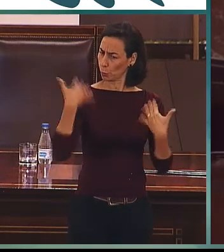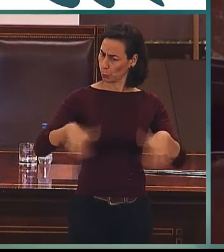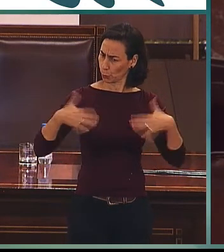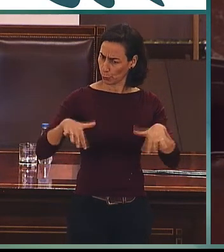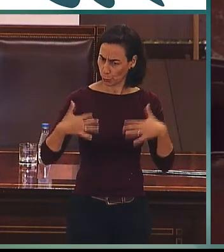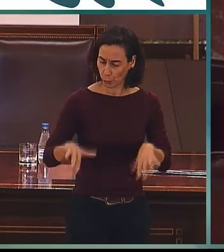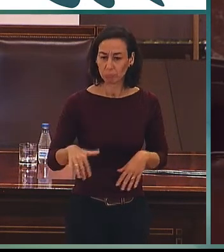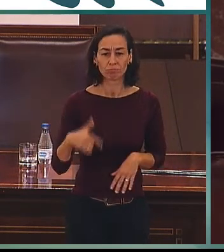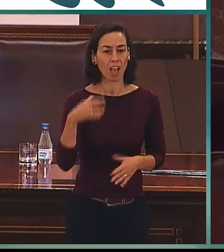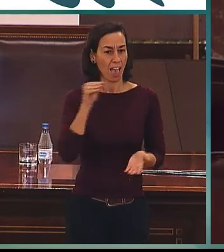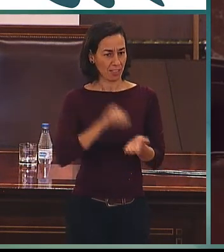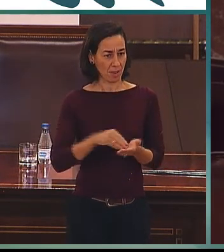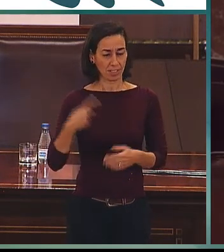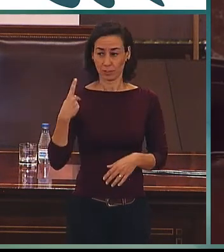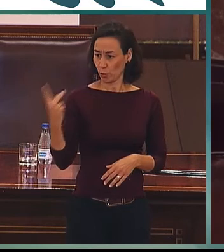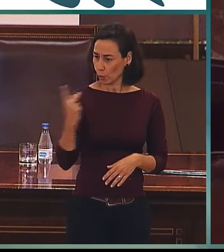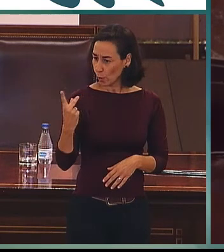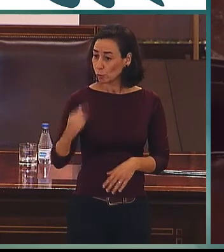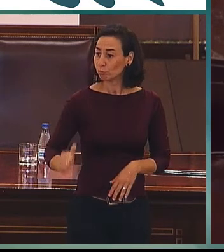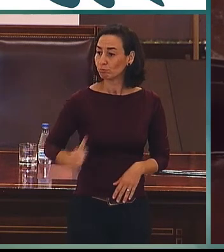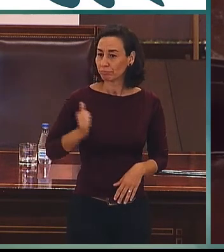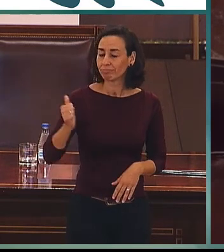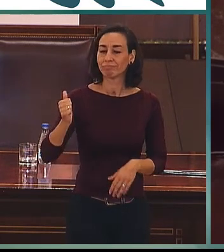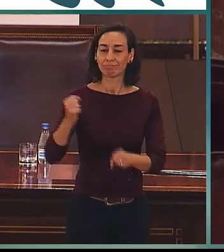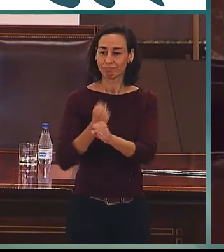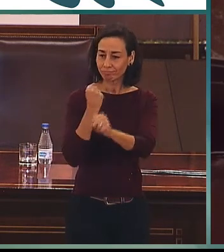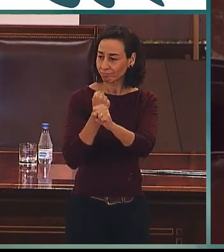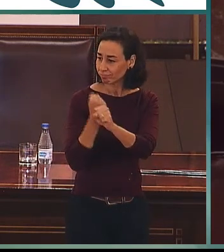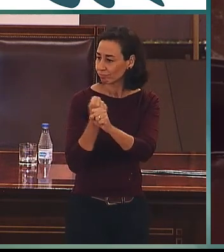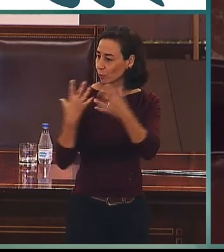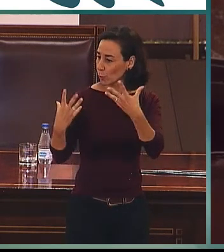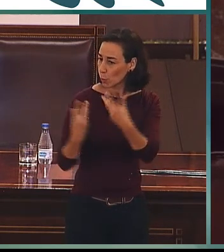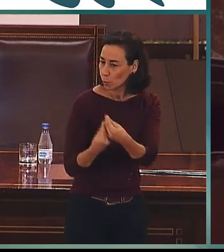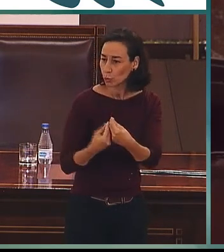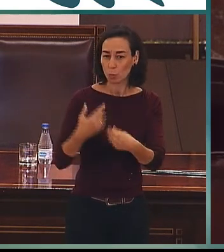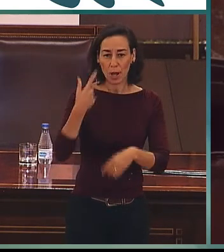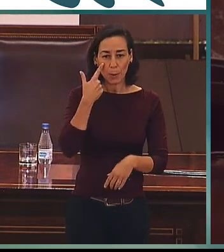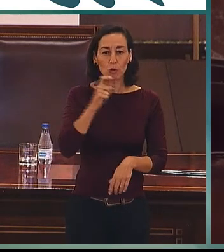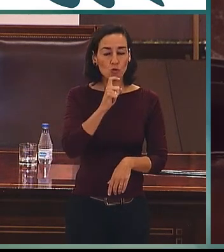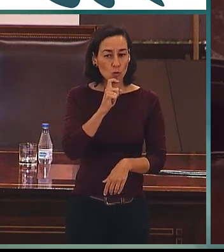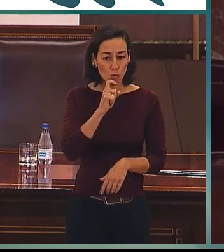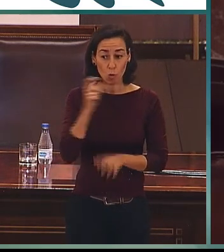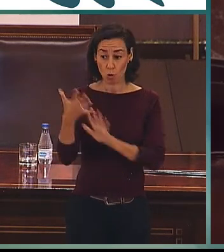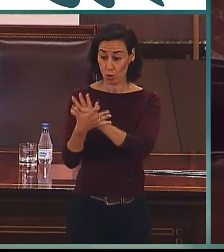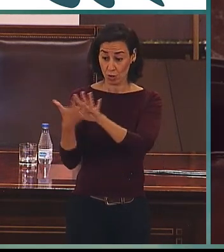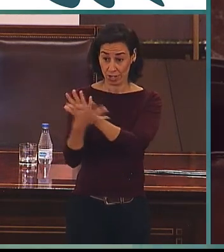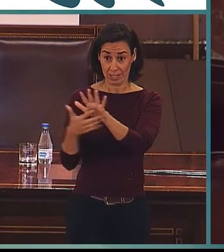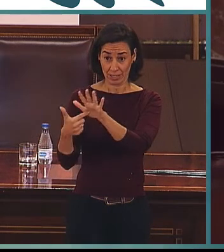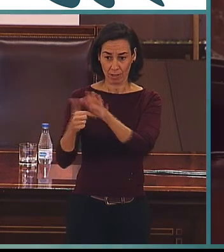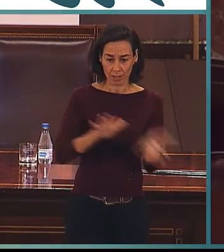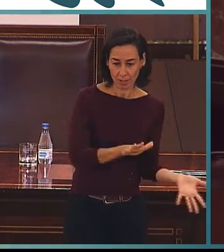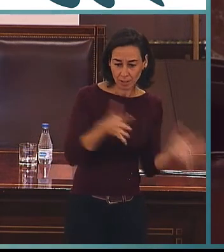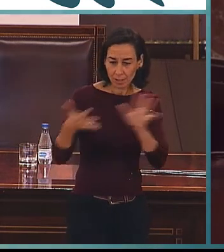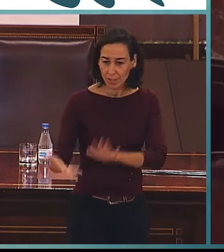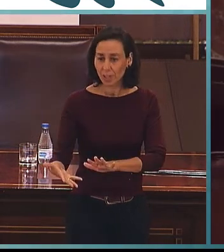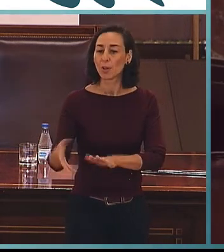tuvimos, además, la posibilidad de trabajar sobre la idea de referenciar la lengua de signos al marco